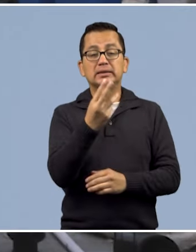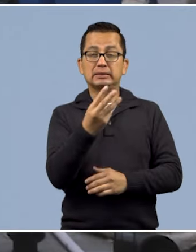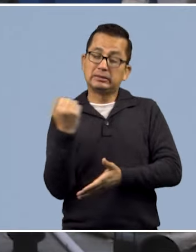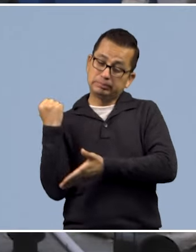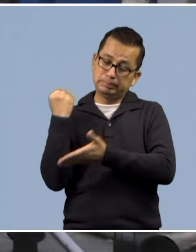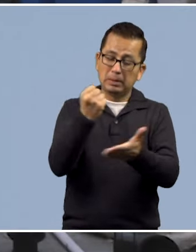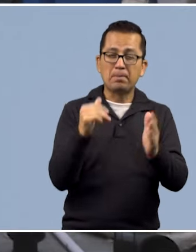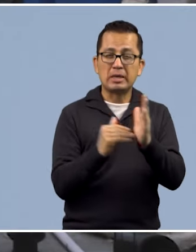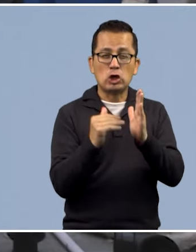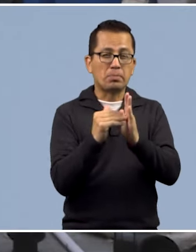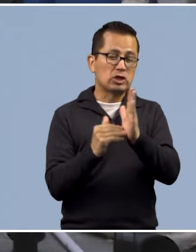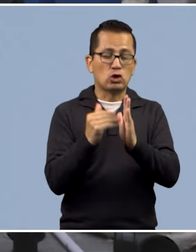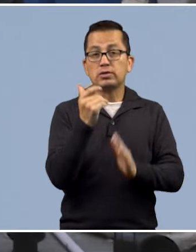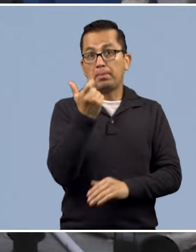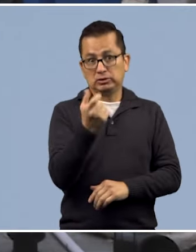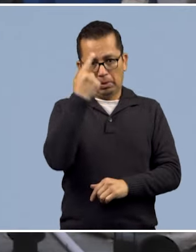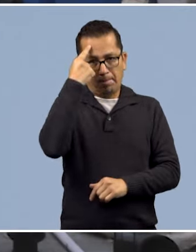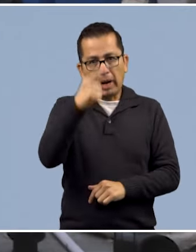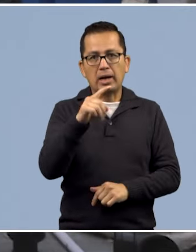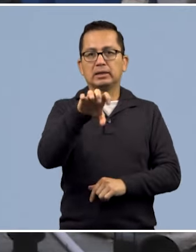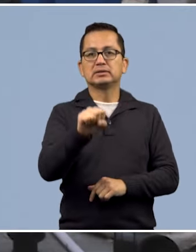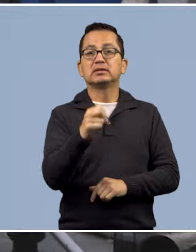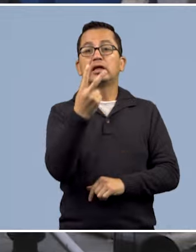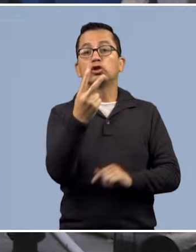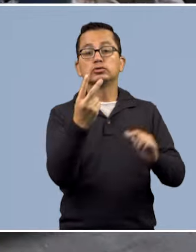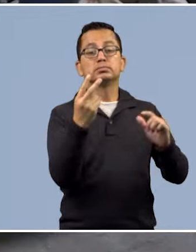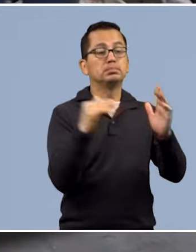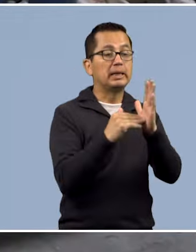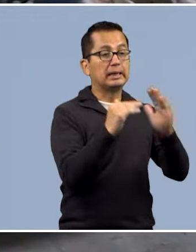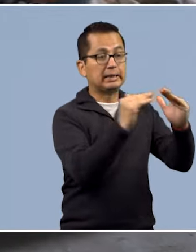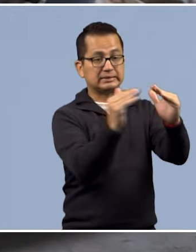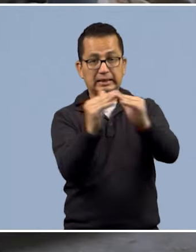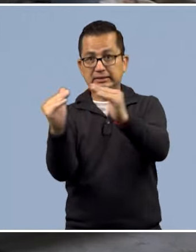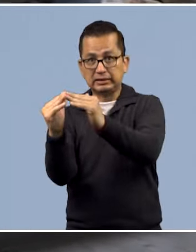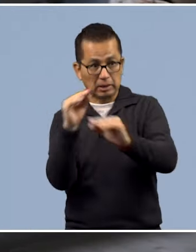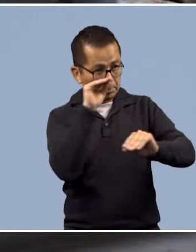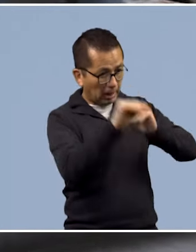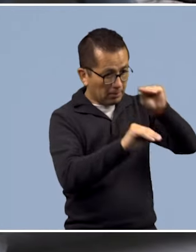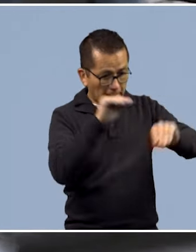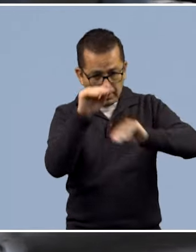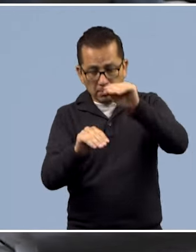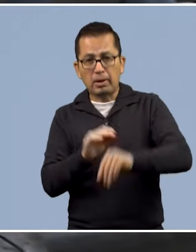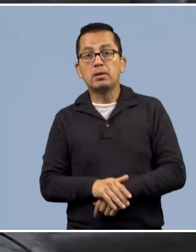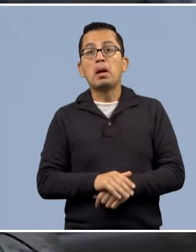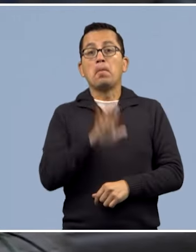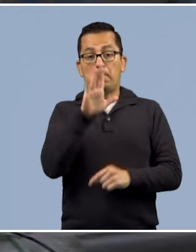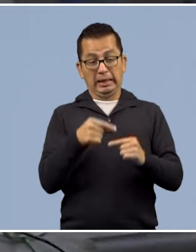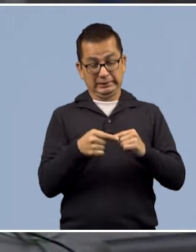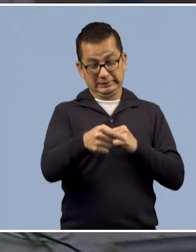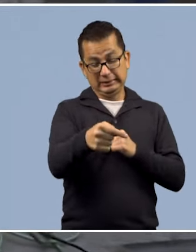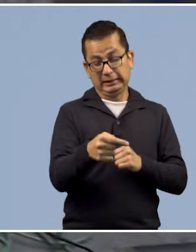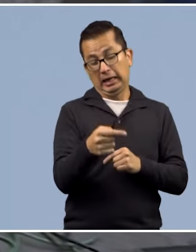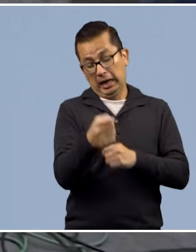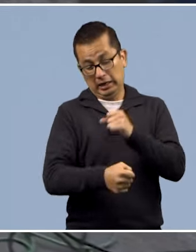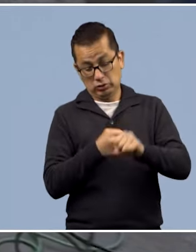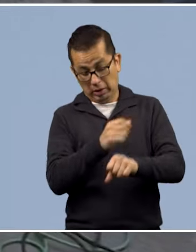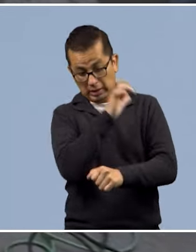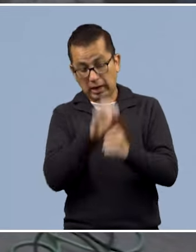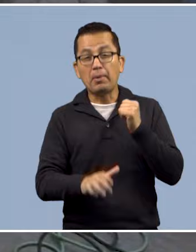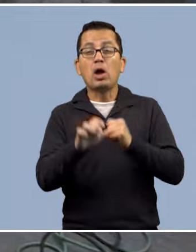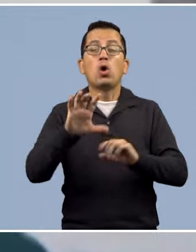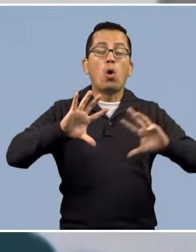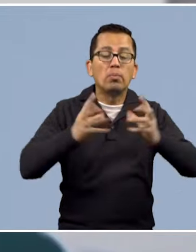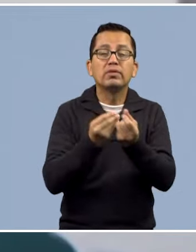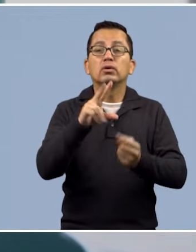de pesos en la instalación de captación de lluvia para 62.000 viviendas. Se espera que para finales del sexenio cierre con 80